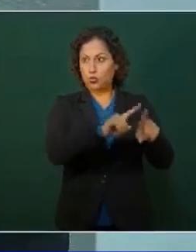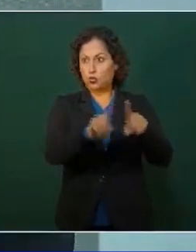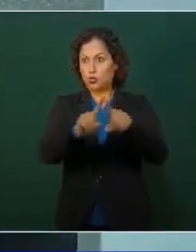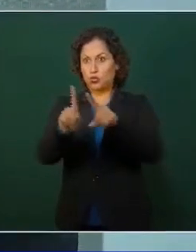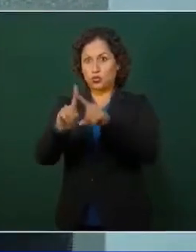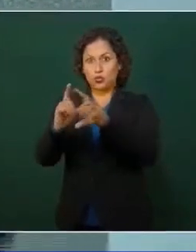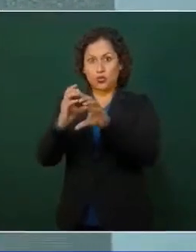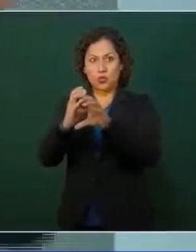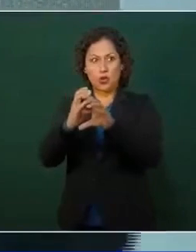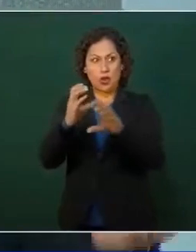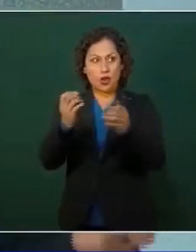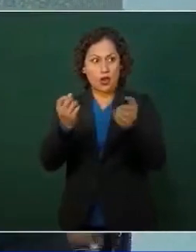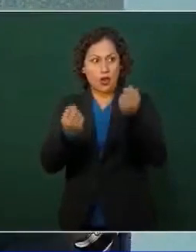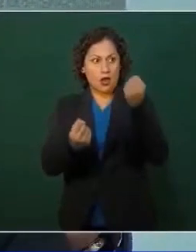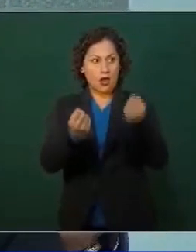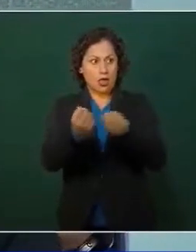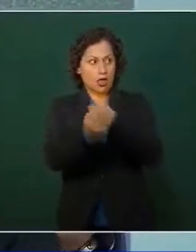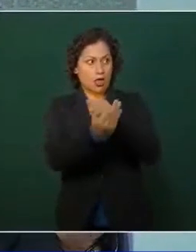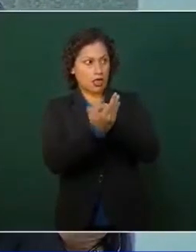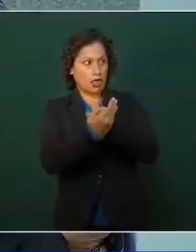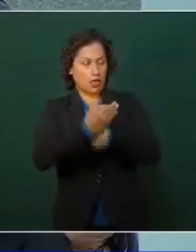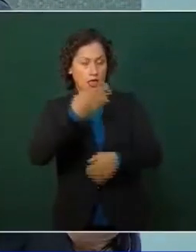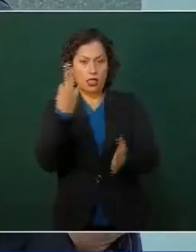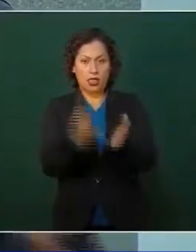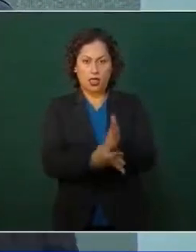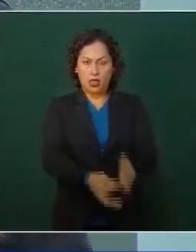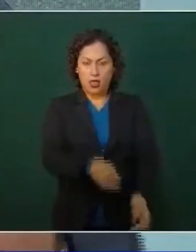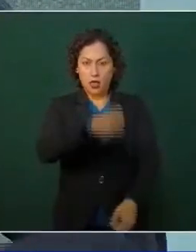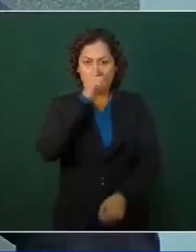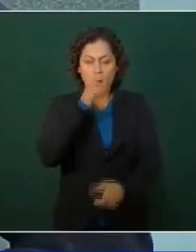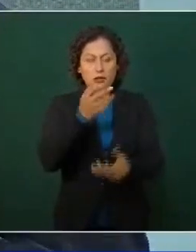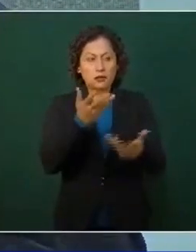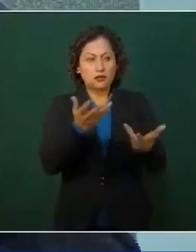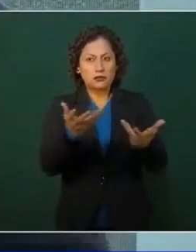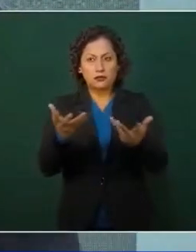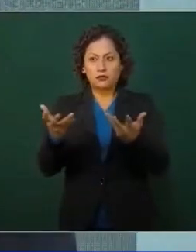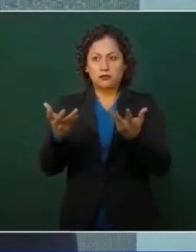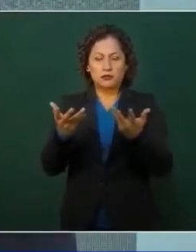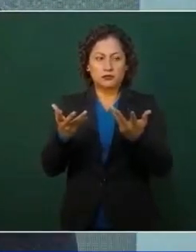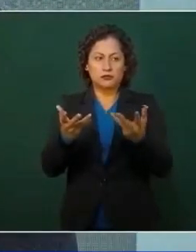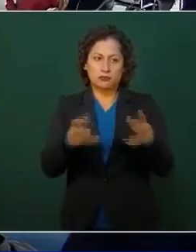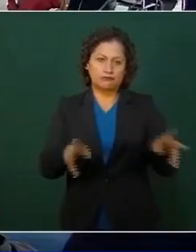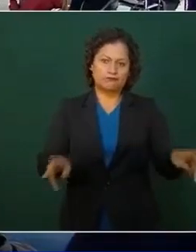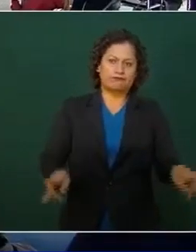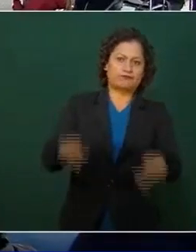Y no hay excesos y hay austeridad. Por último, último, Presidente, ellos... ellos...